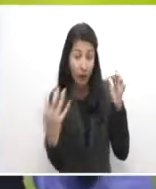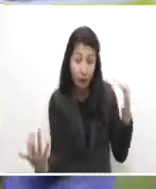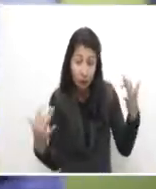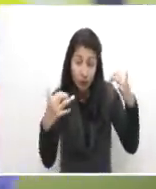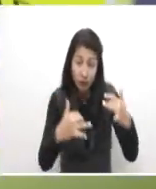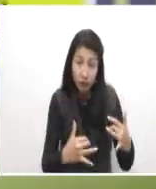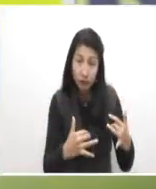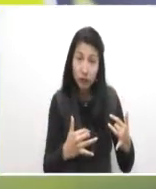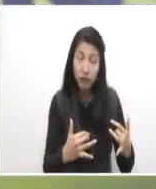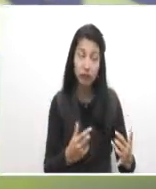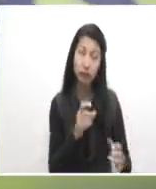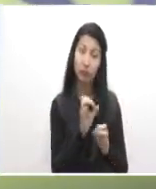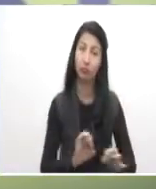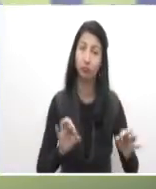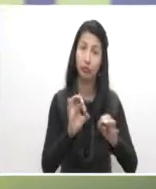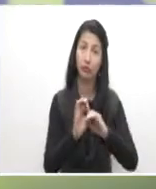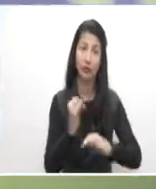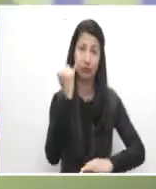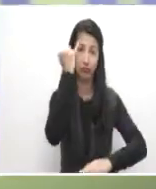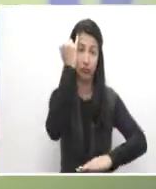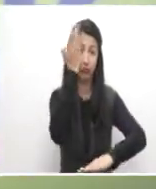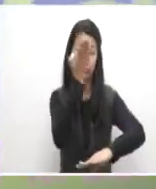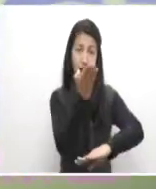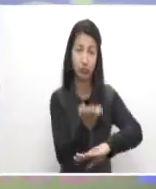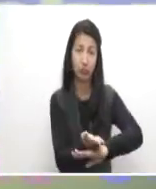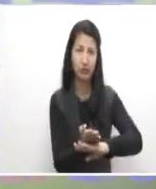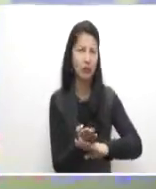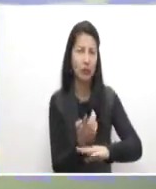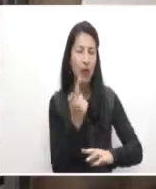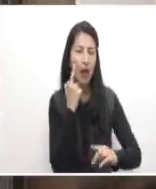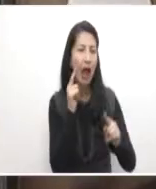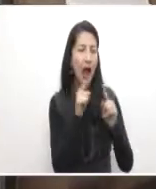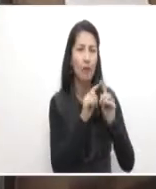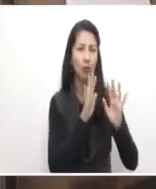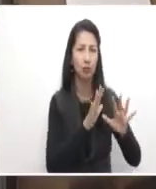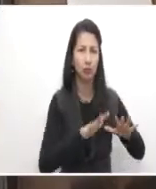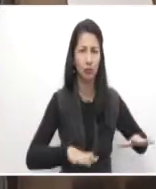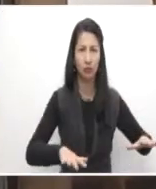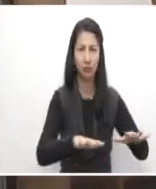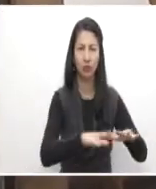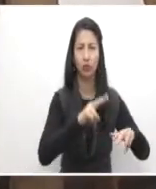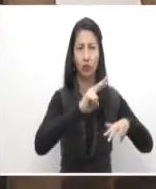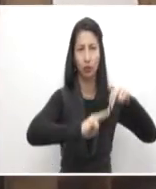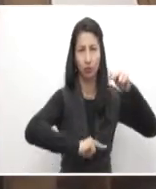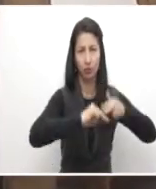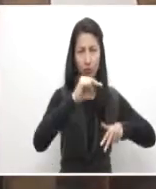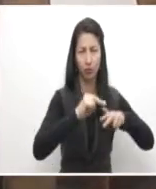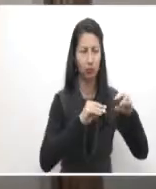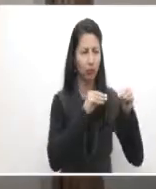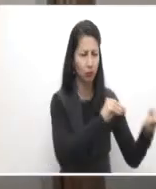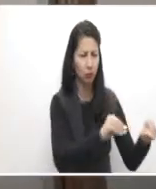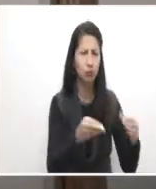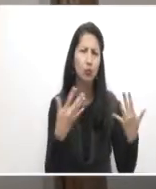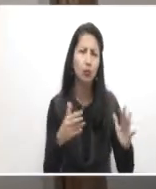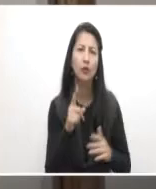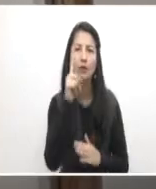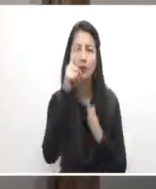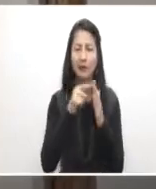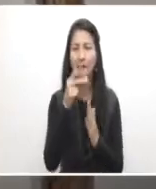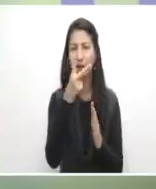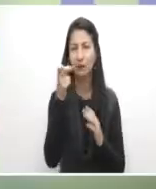Constructor ratifica su compromiso. Ya hemos formado cerca de 1.700